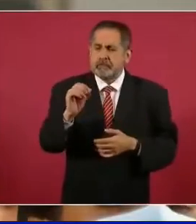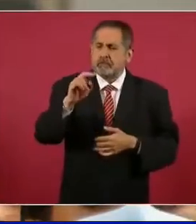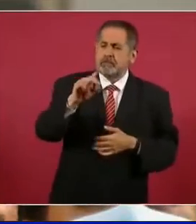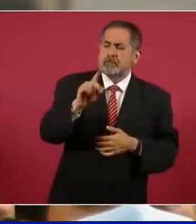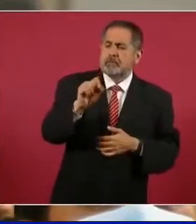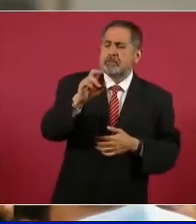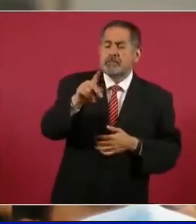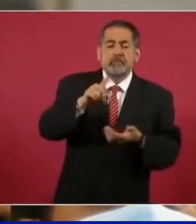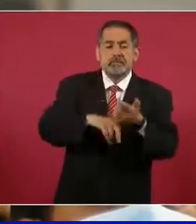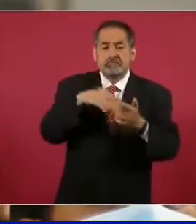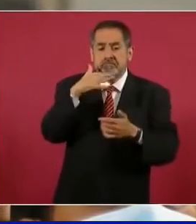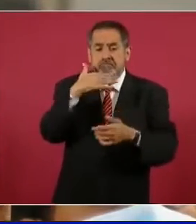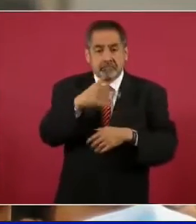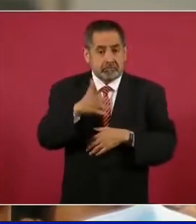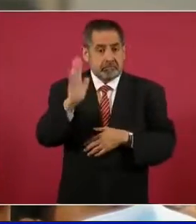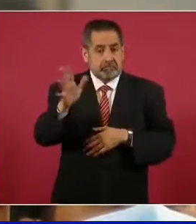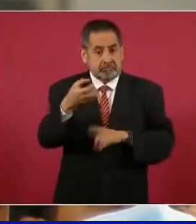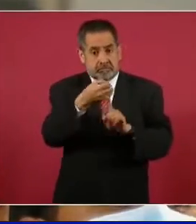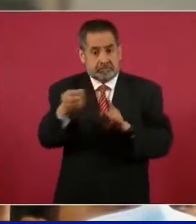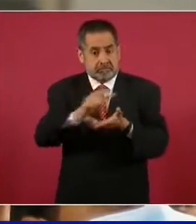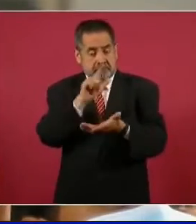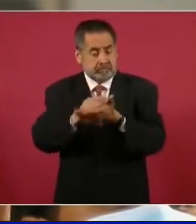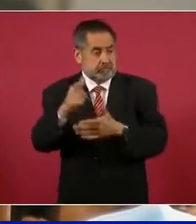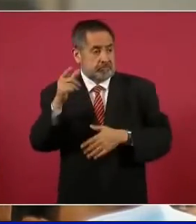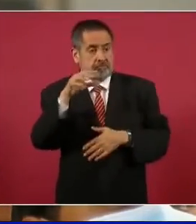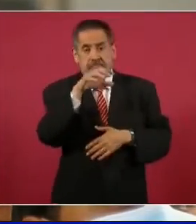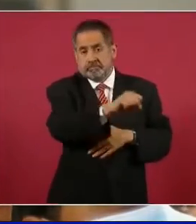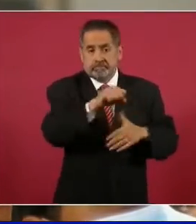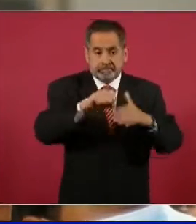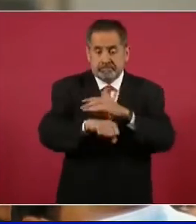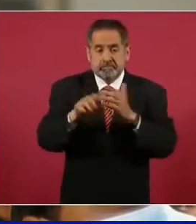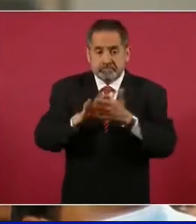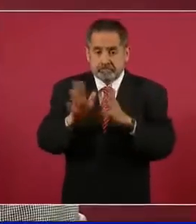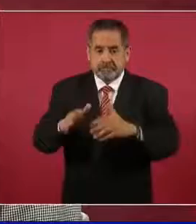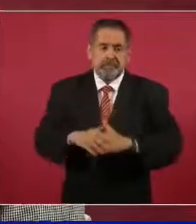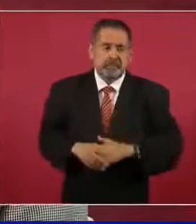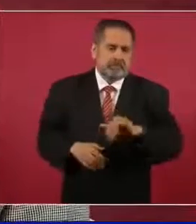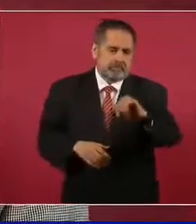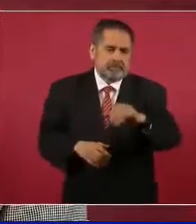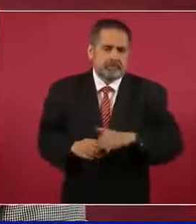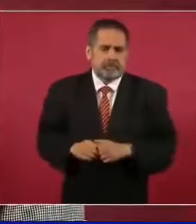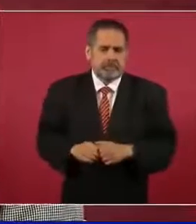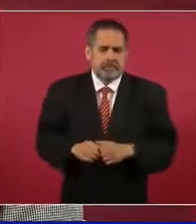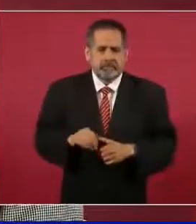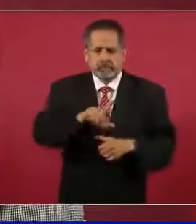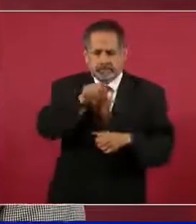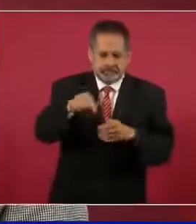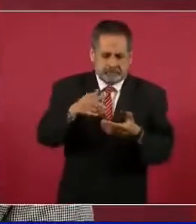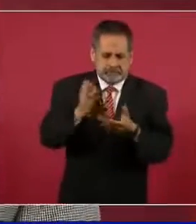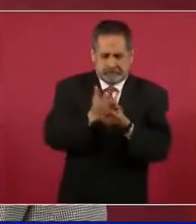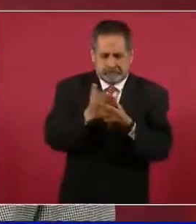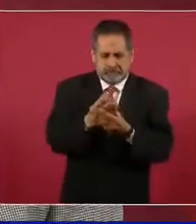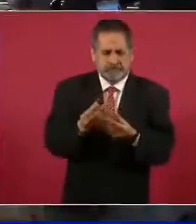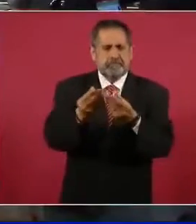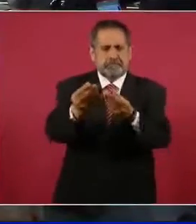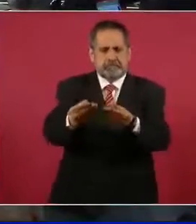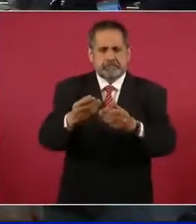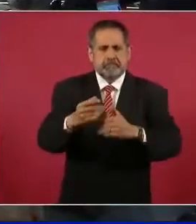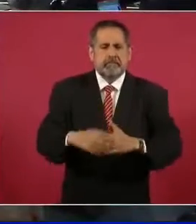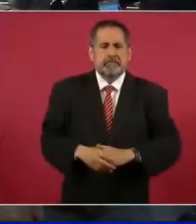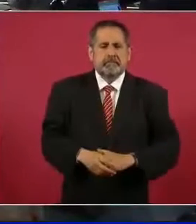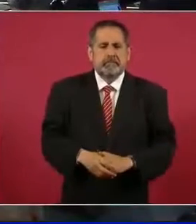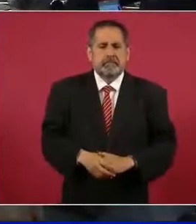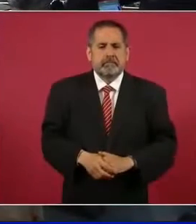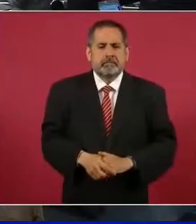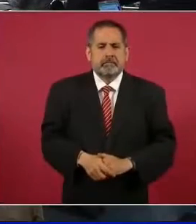que también se habían girado órdenes de aprehensión desde la Fiscalía General de la República. Se lo entregamos en lo que tenemos para eso. Gracias. Gracias,